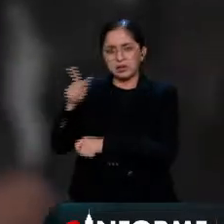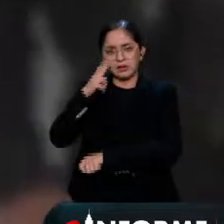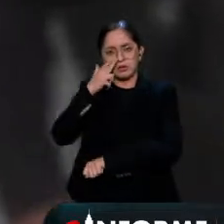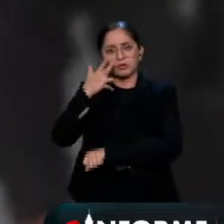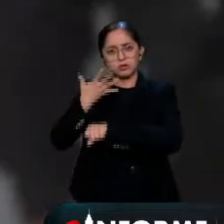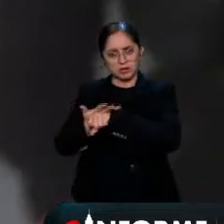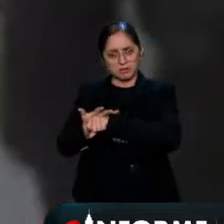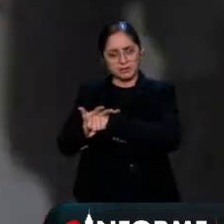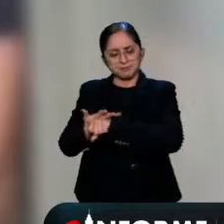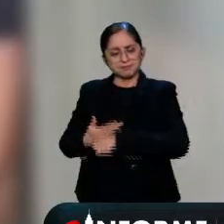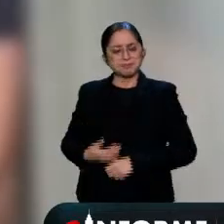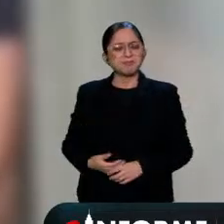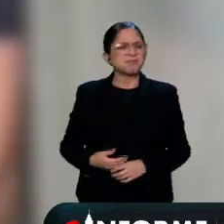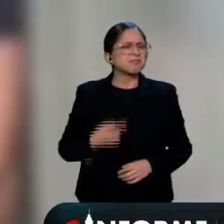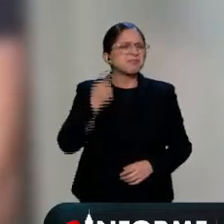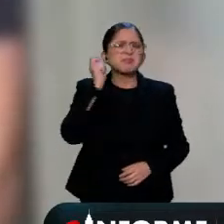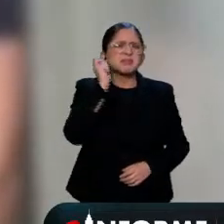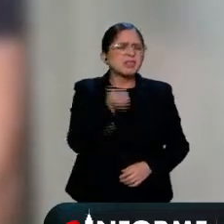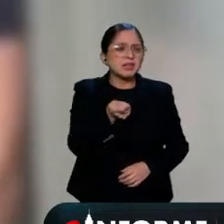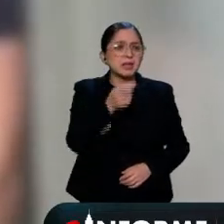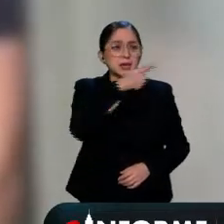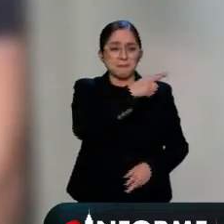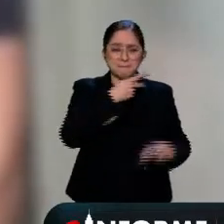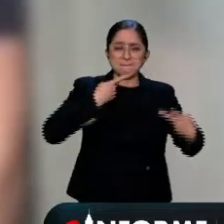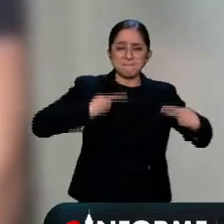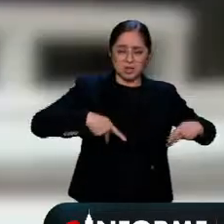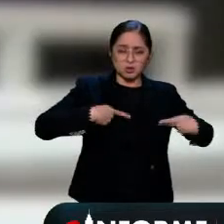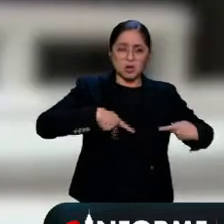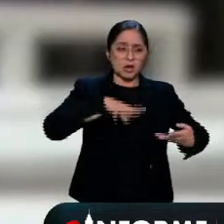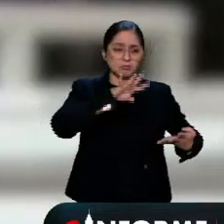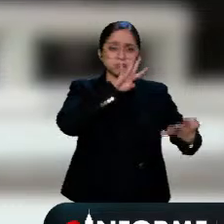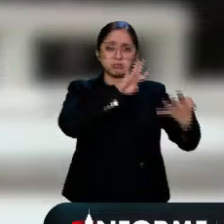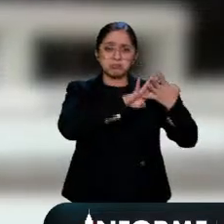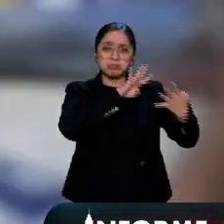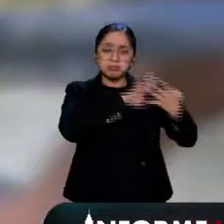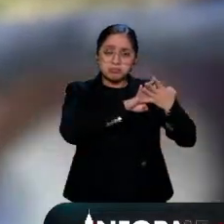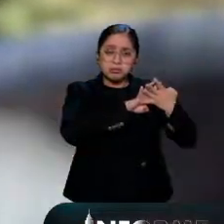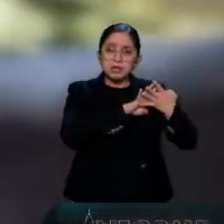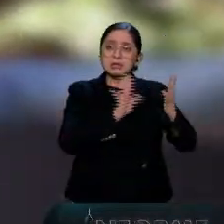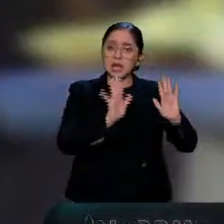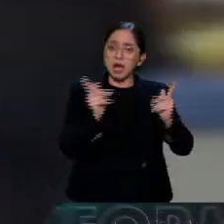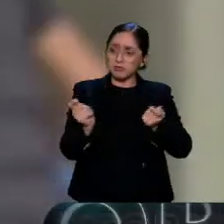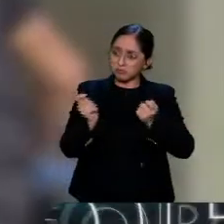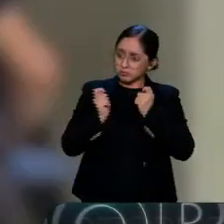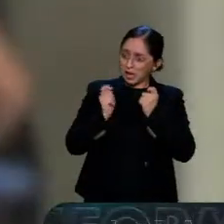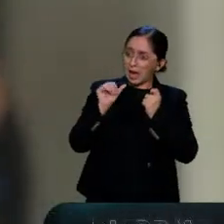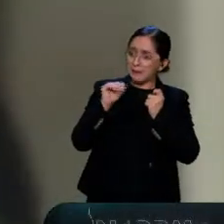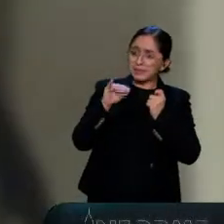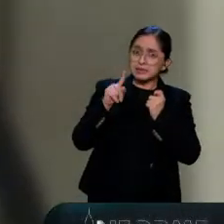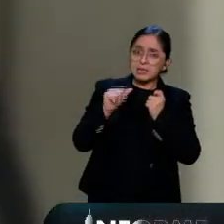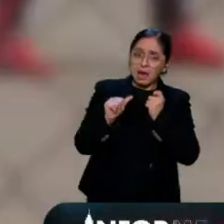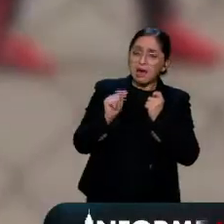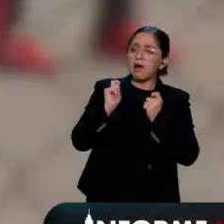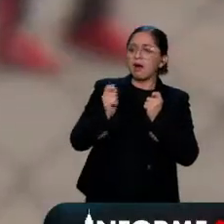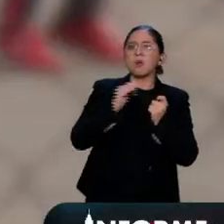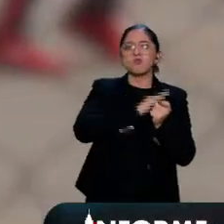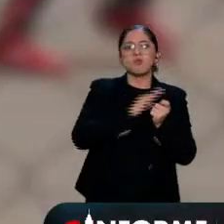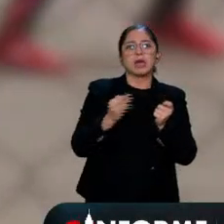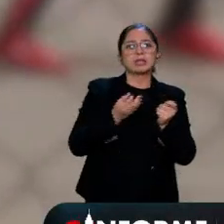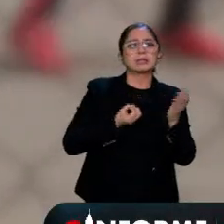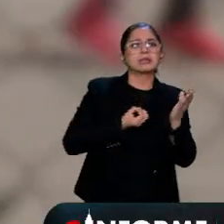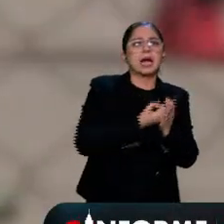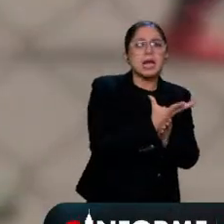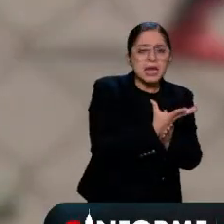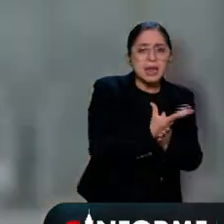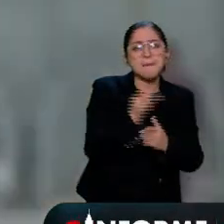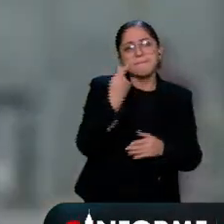La razón es agilizar la liberación de los presos que han conseguido la amnistía lo antes posible. El mandatario señaló que los jueces no han tratado los casos